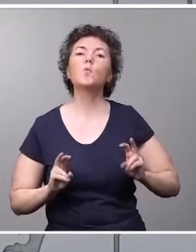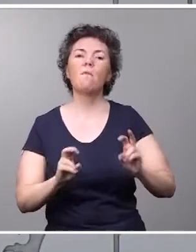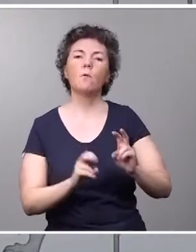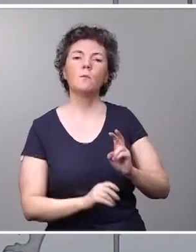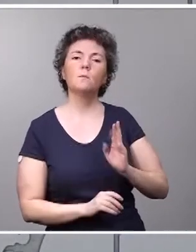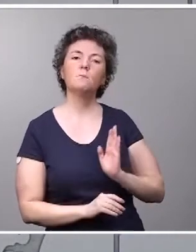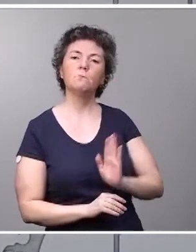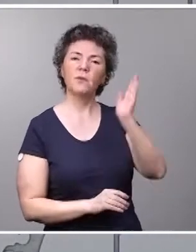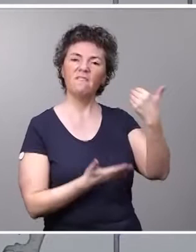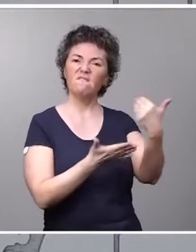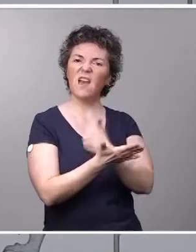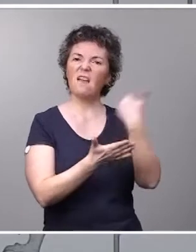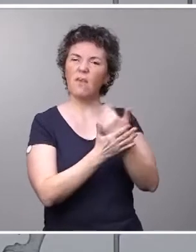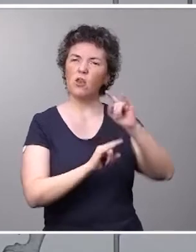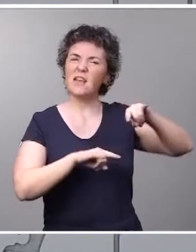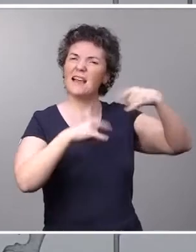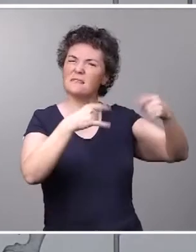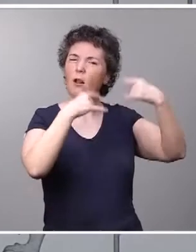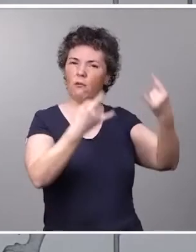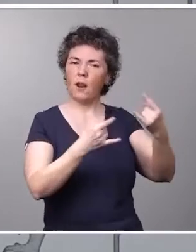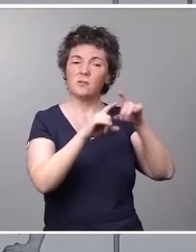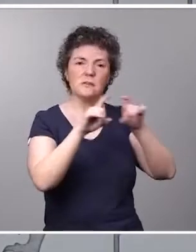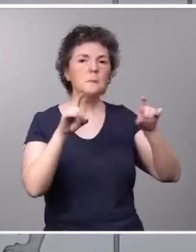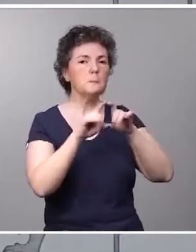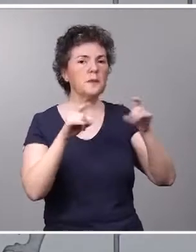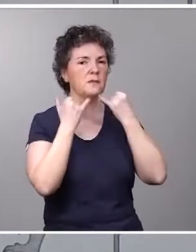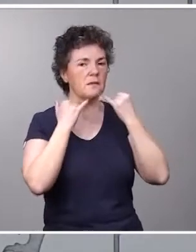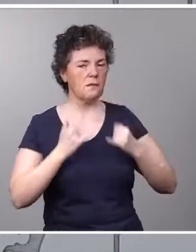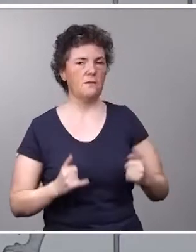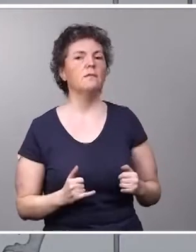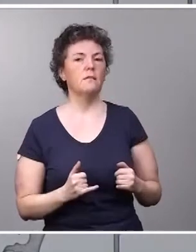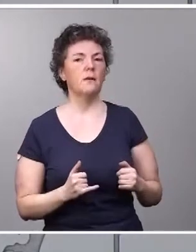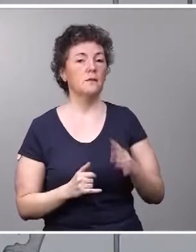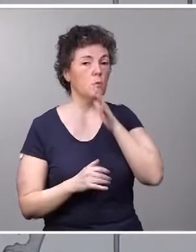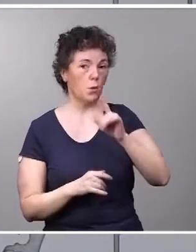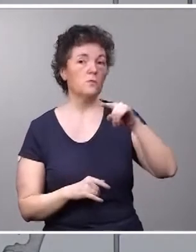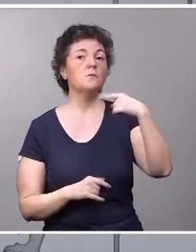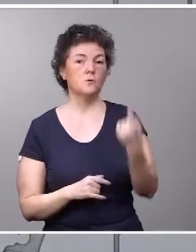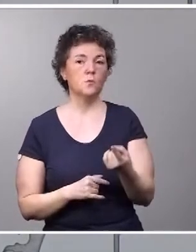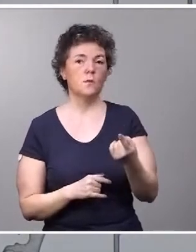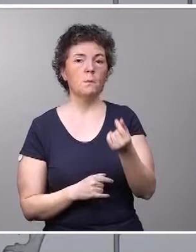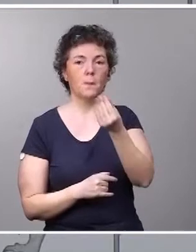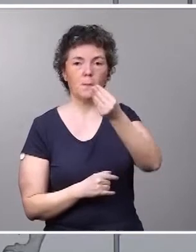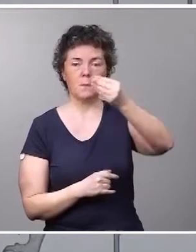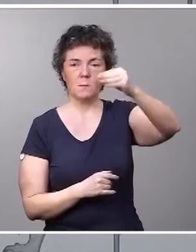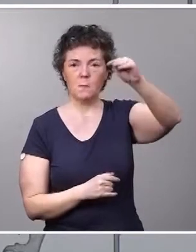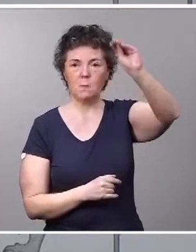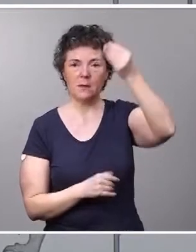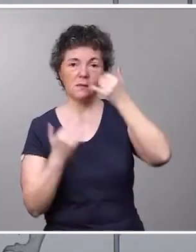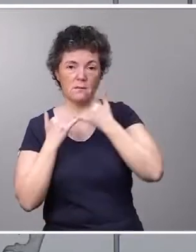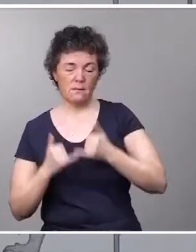beneficios extraordinarios de las empresas energéticas como consecuencia del alza de los precios energéticos.